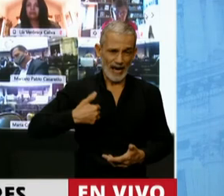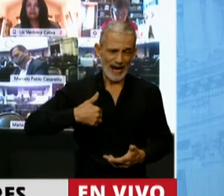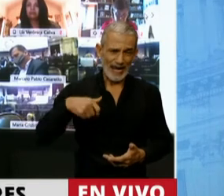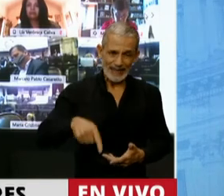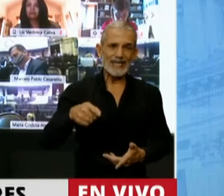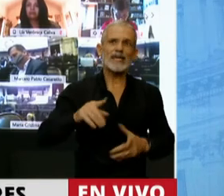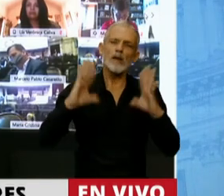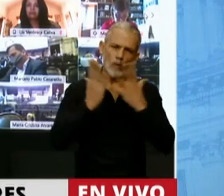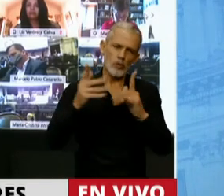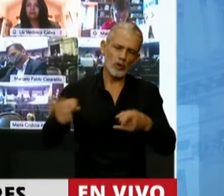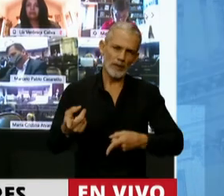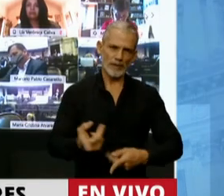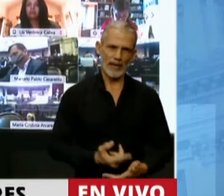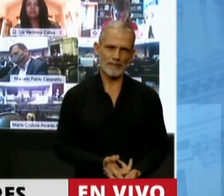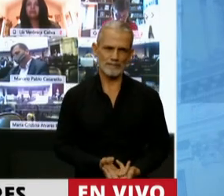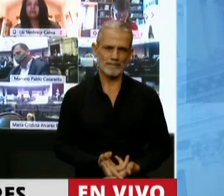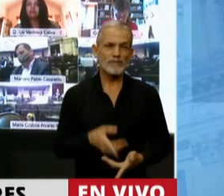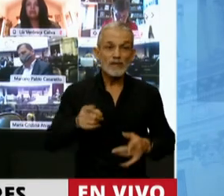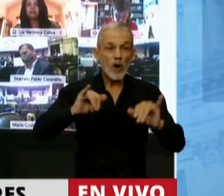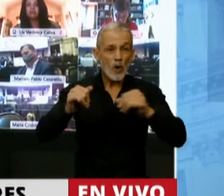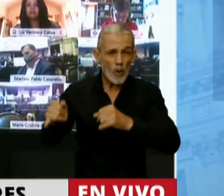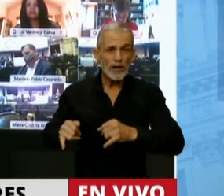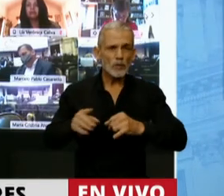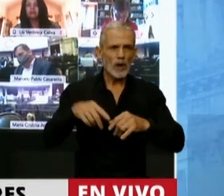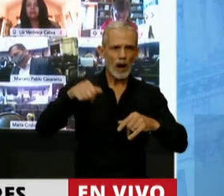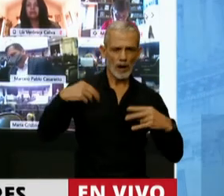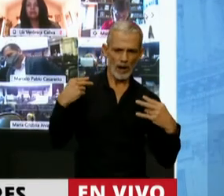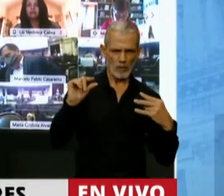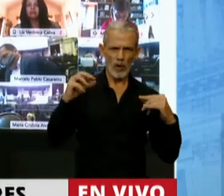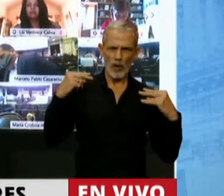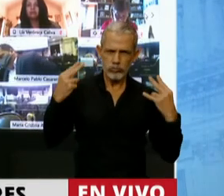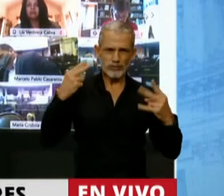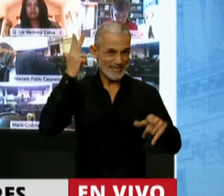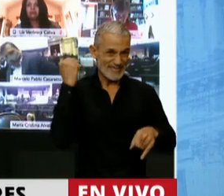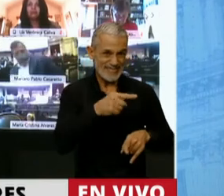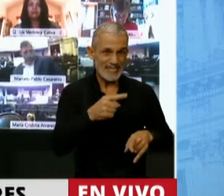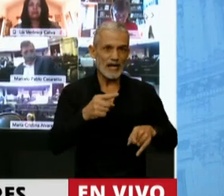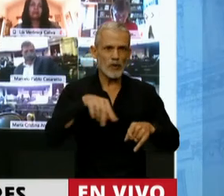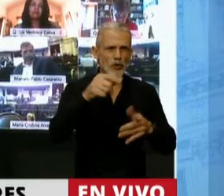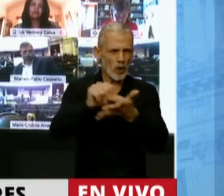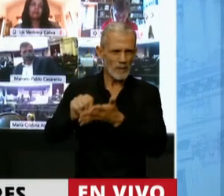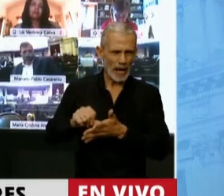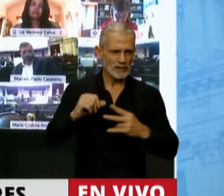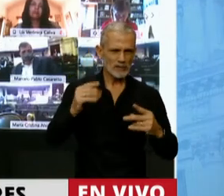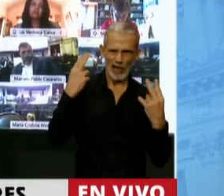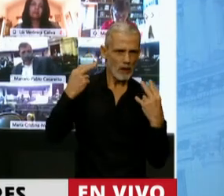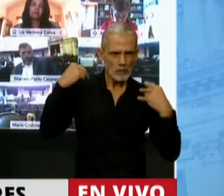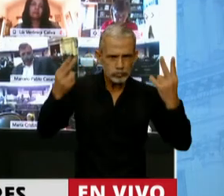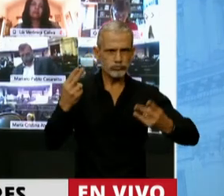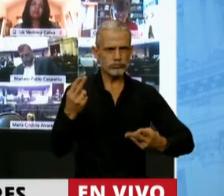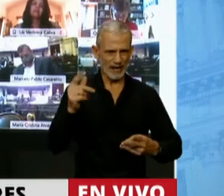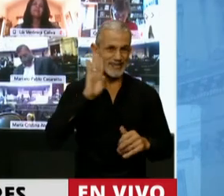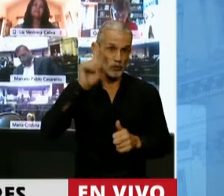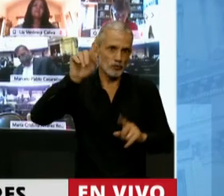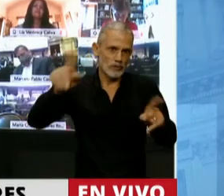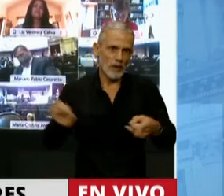país a nivel internacional. Esa juventud que se revela en Chile y en muchos otros países, en Estados Unidos,